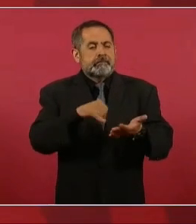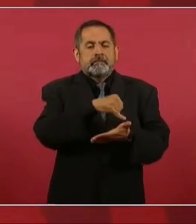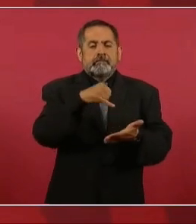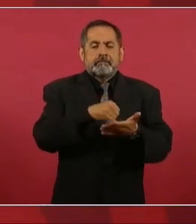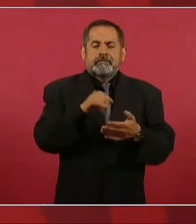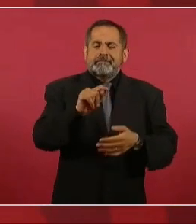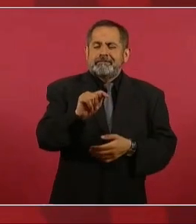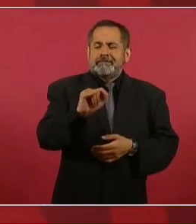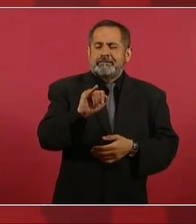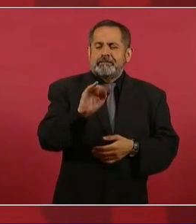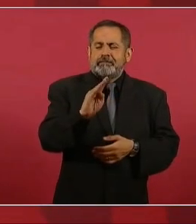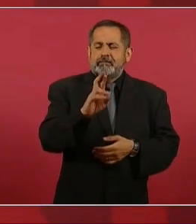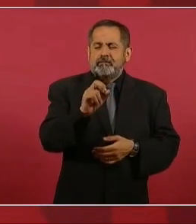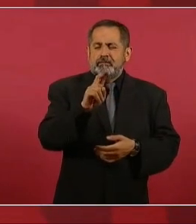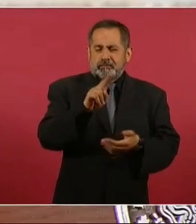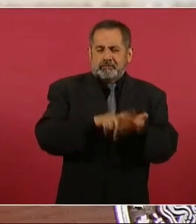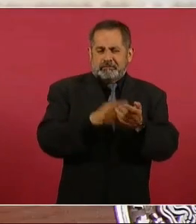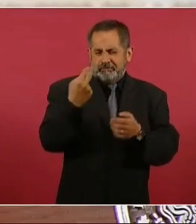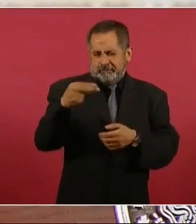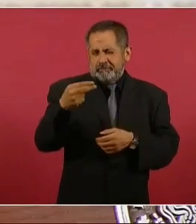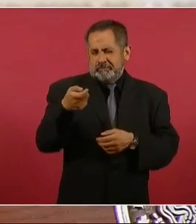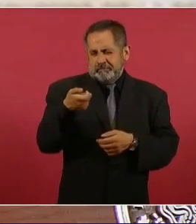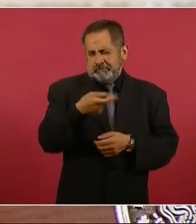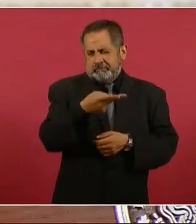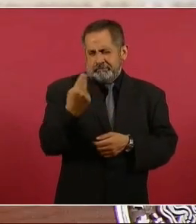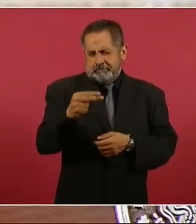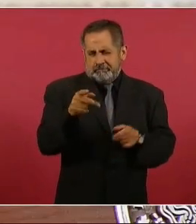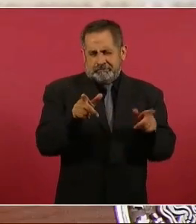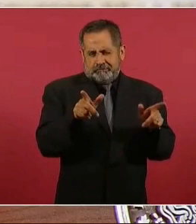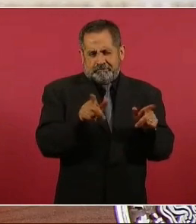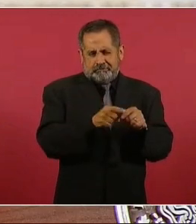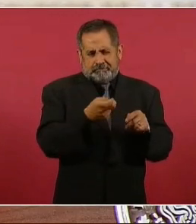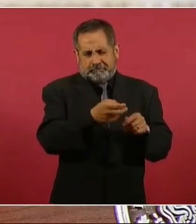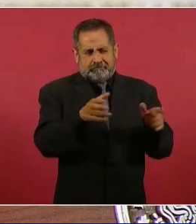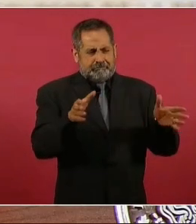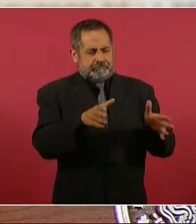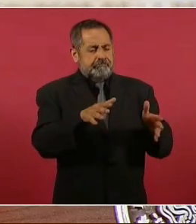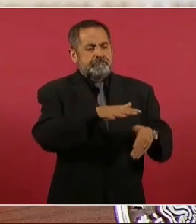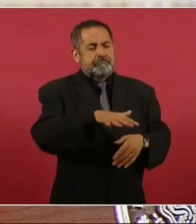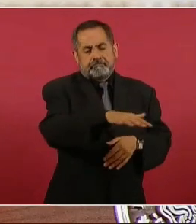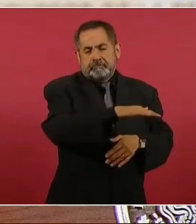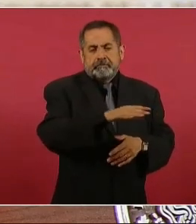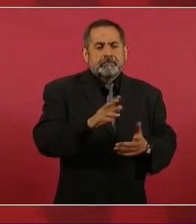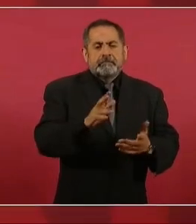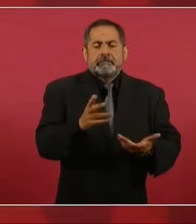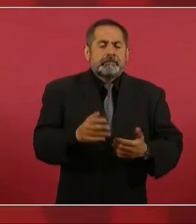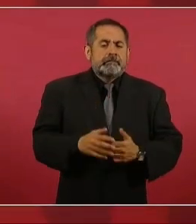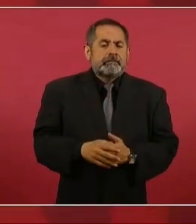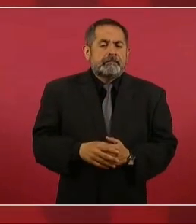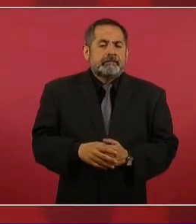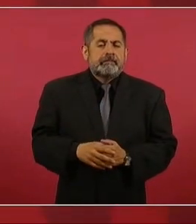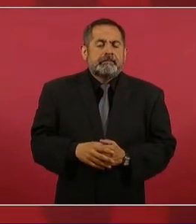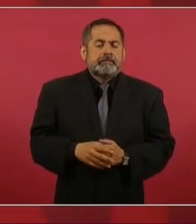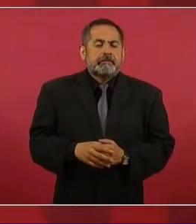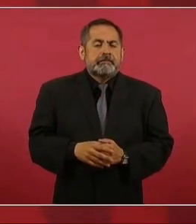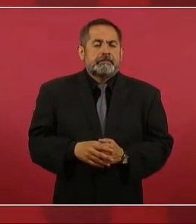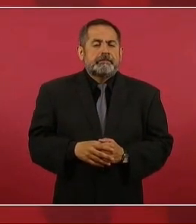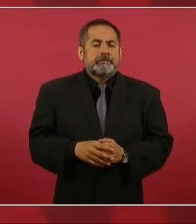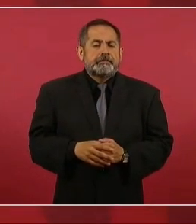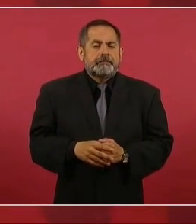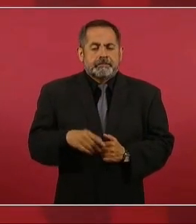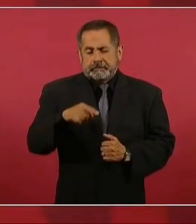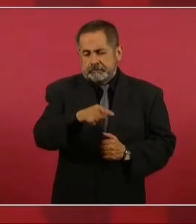una cultura, una etnia de